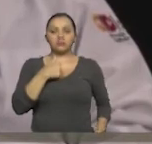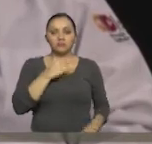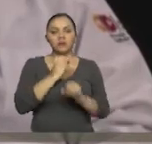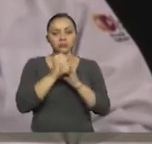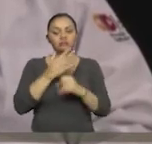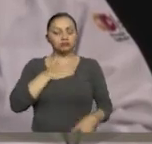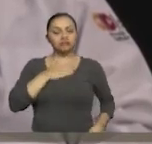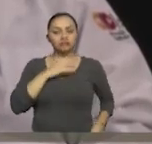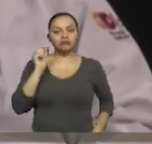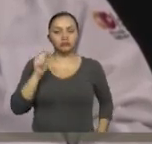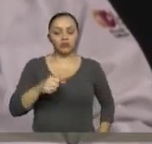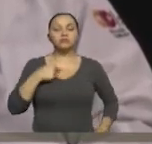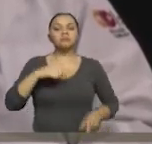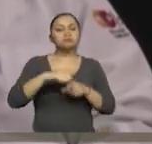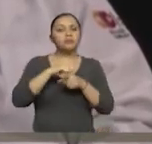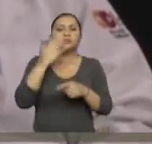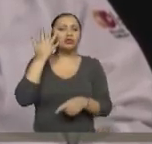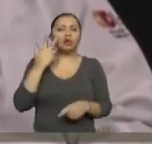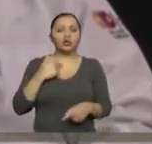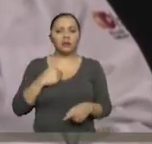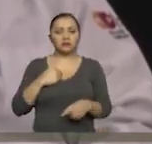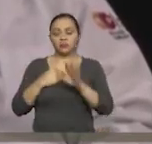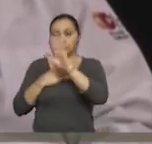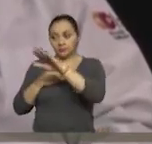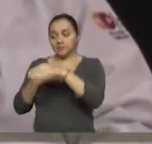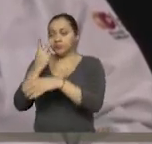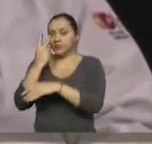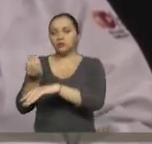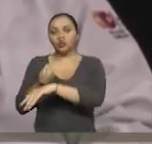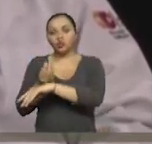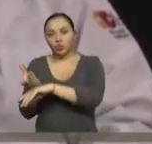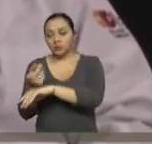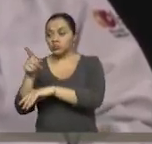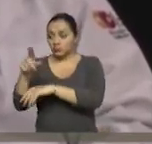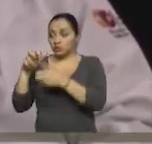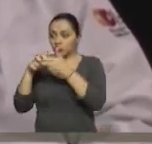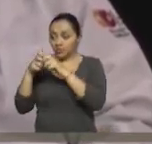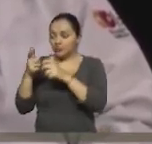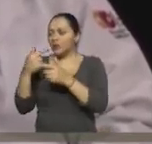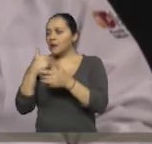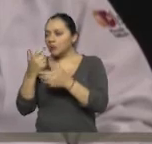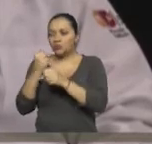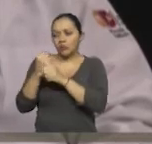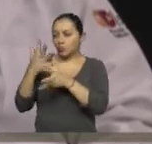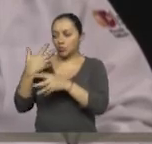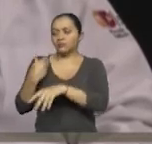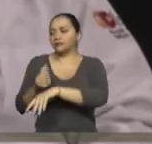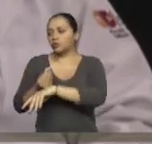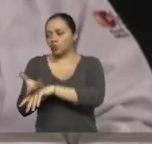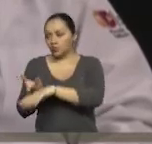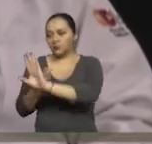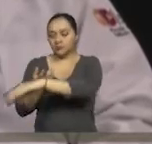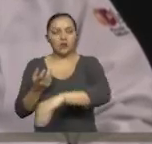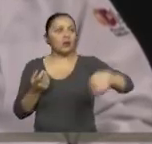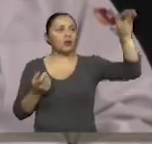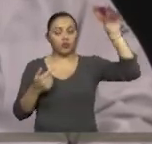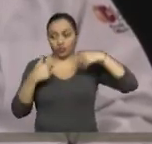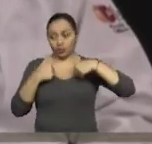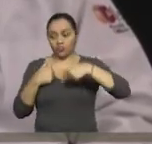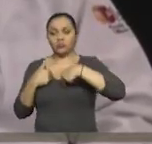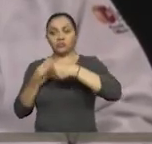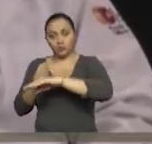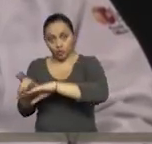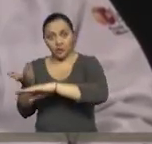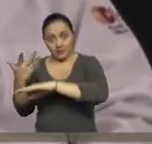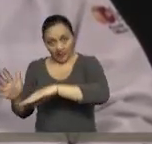sí. Es una práctica cotidiana el dejar las recomendaciones y realizar las gestiones pertinentes, como por decir, a